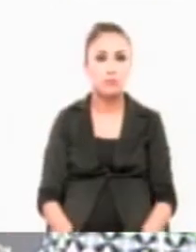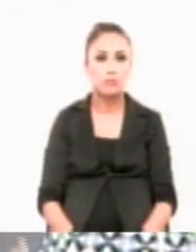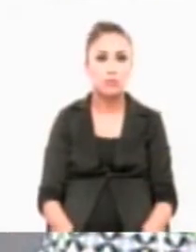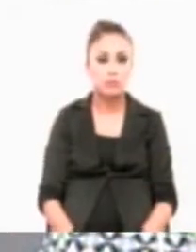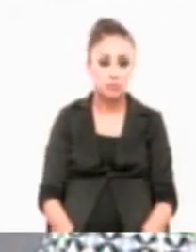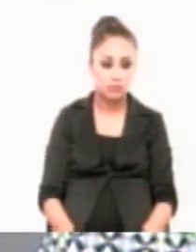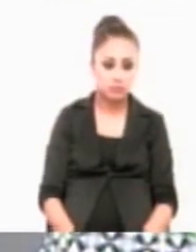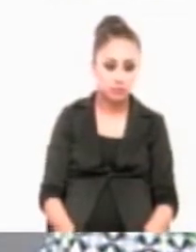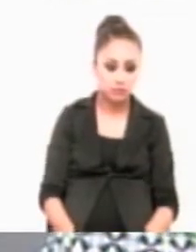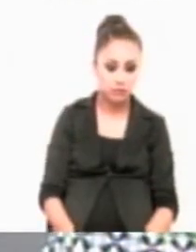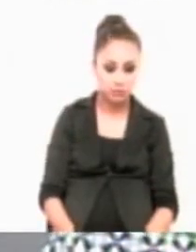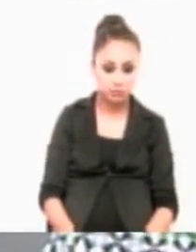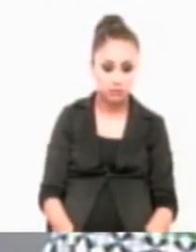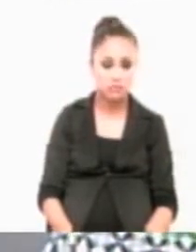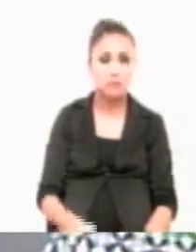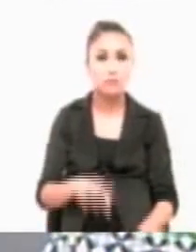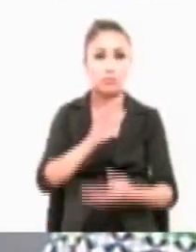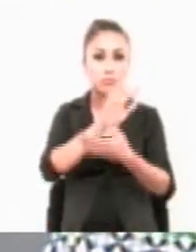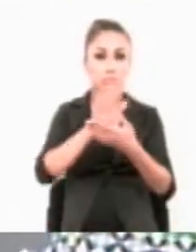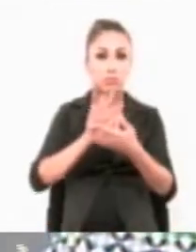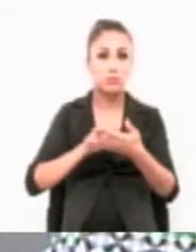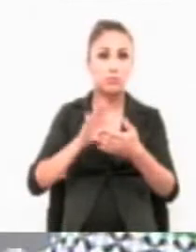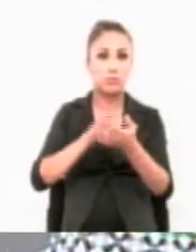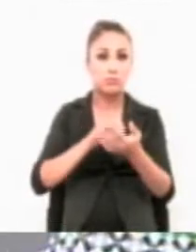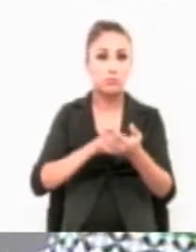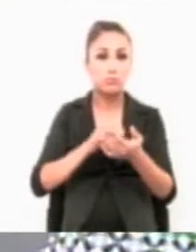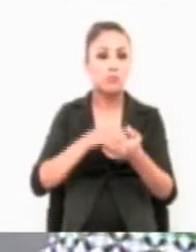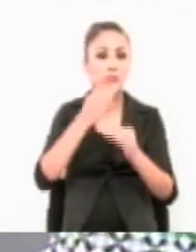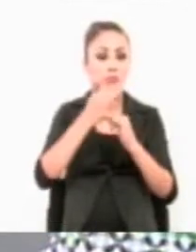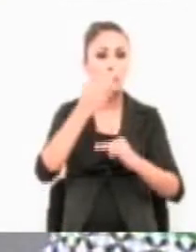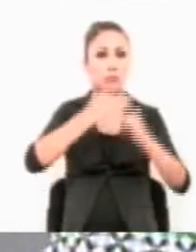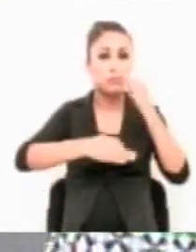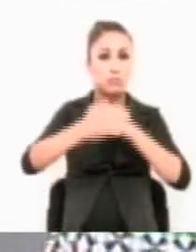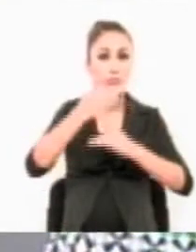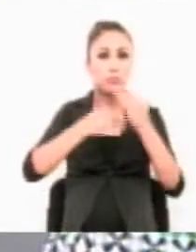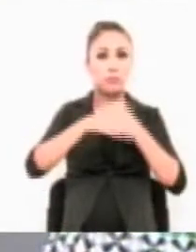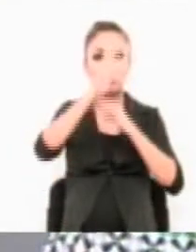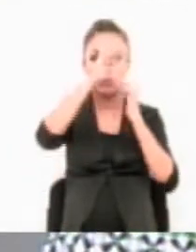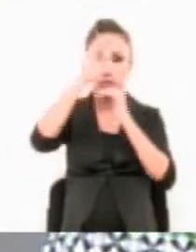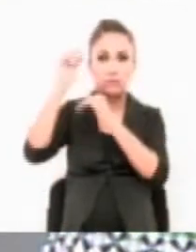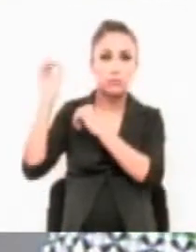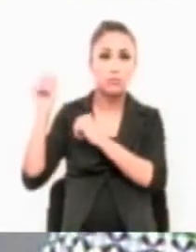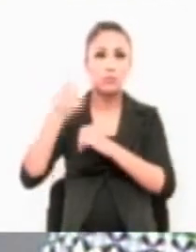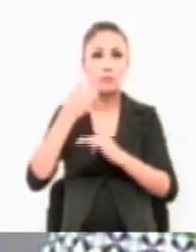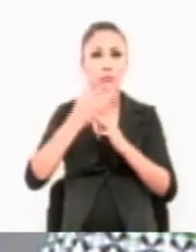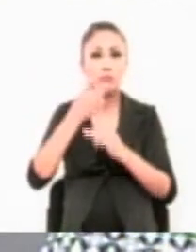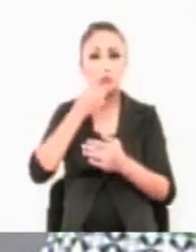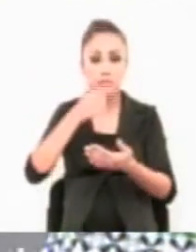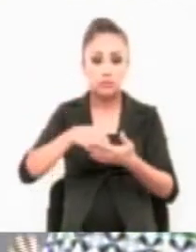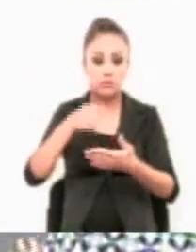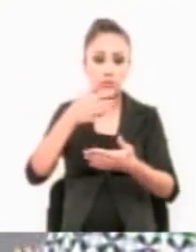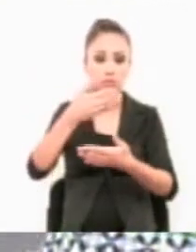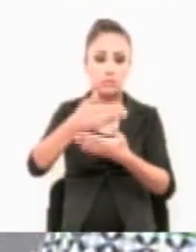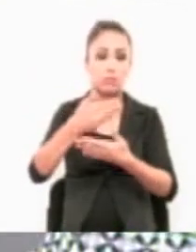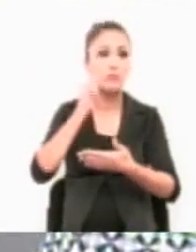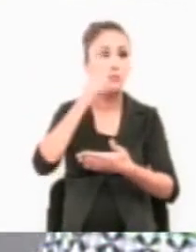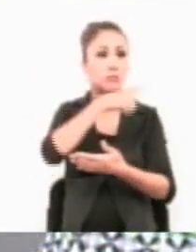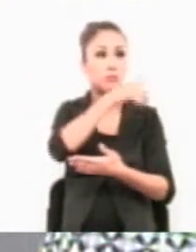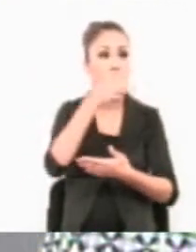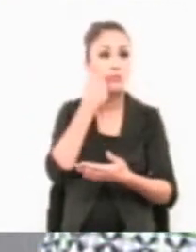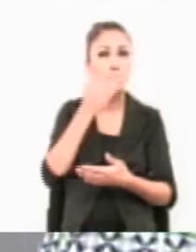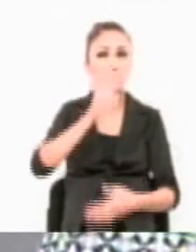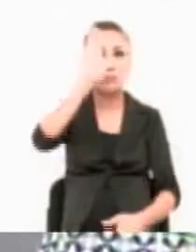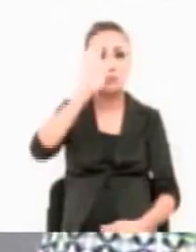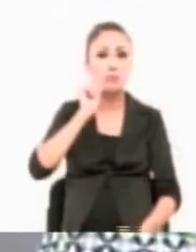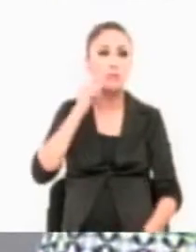Se exime de la lectura del documento y está en la consideración de todas y todos el proyecto de resolución a que se refiere este punto. Si alguien desea intervenir, por